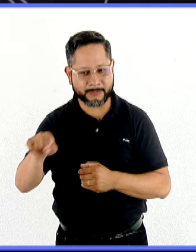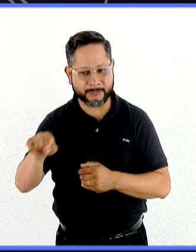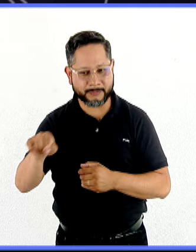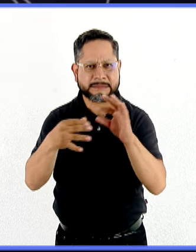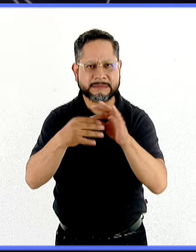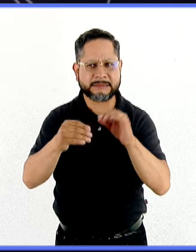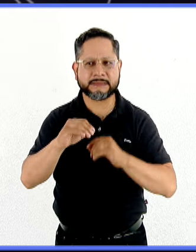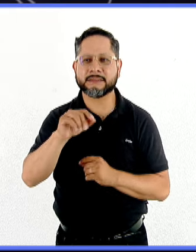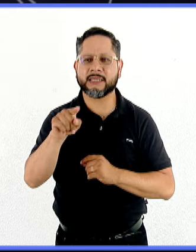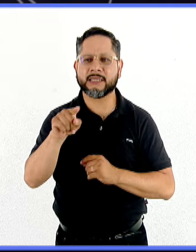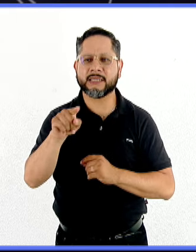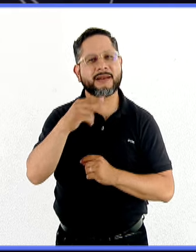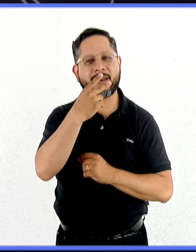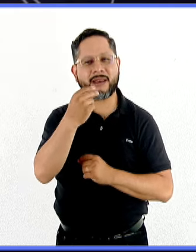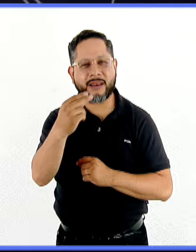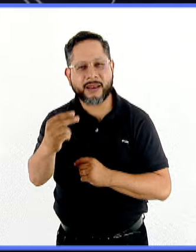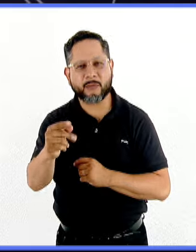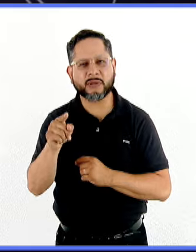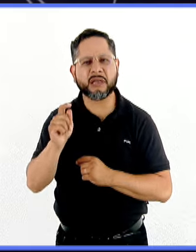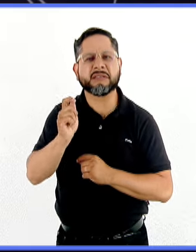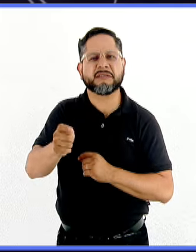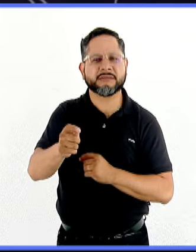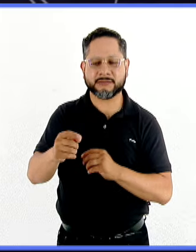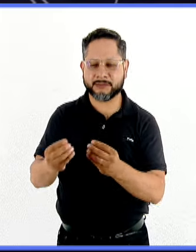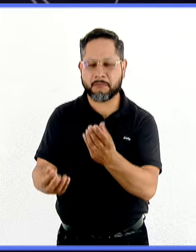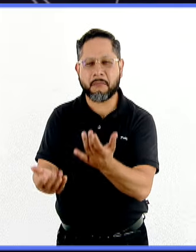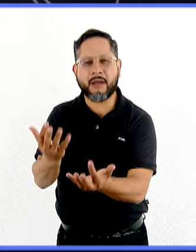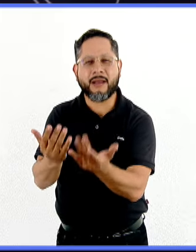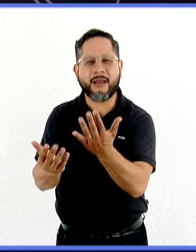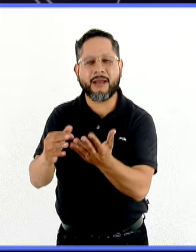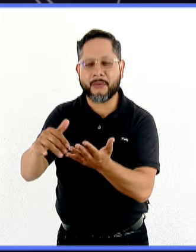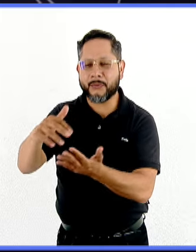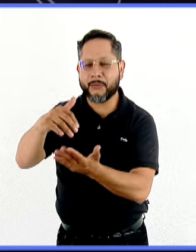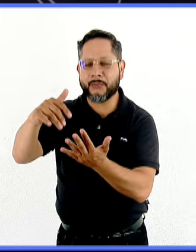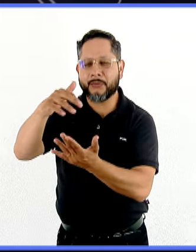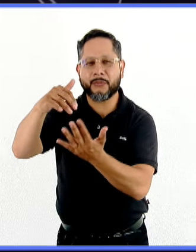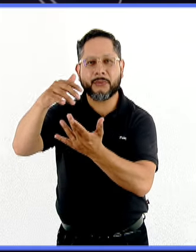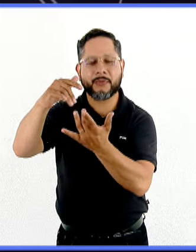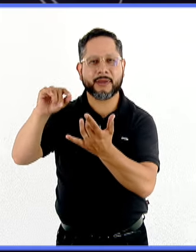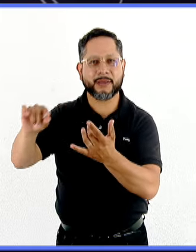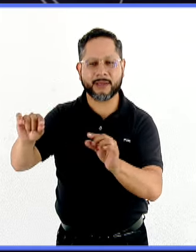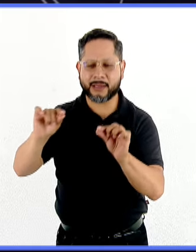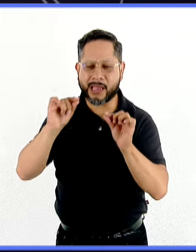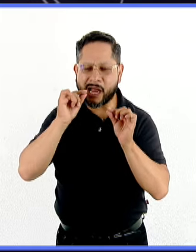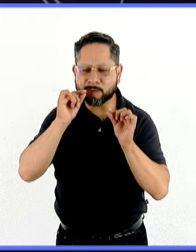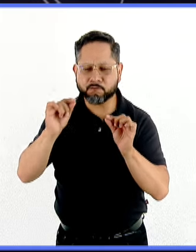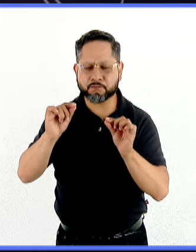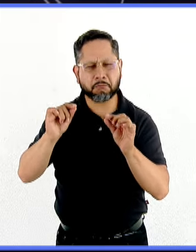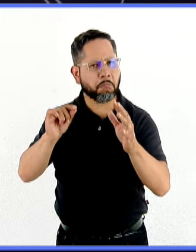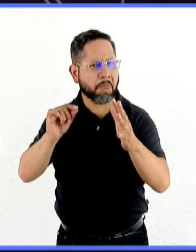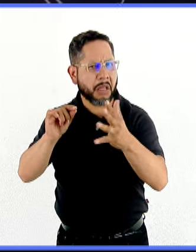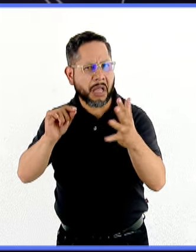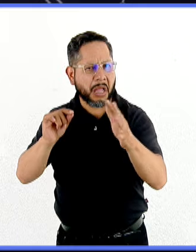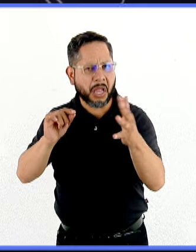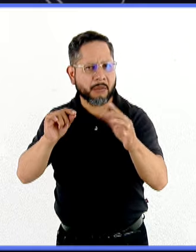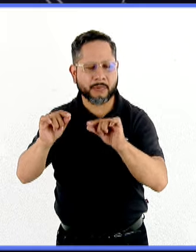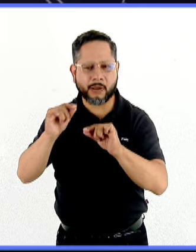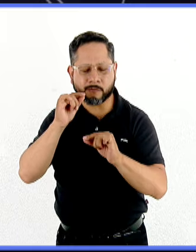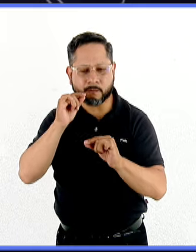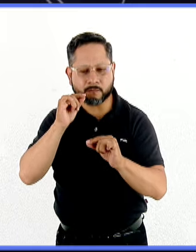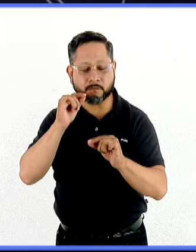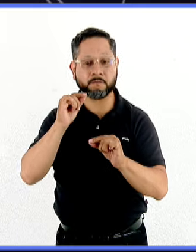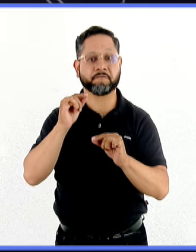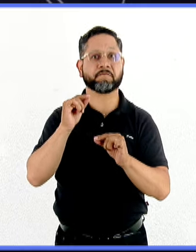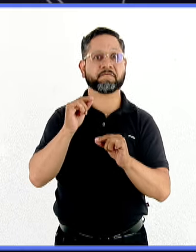chilpóctli, que significa chile ahumado. Es una variedad de chile medianamente picante, aunque la intensidad del